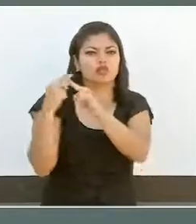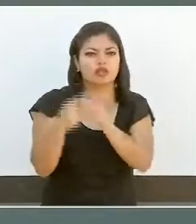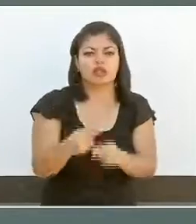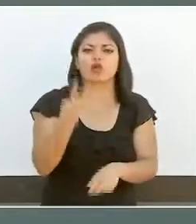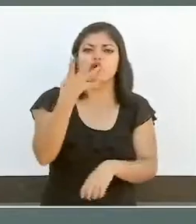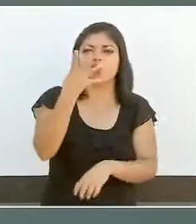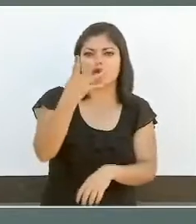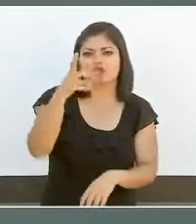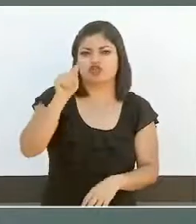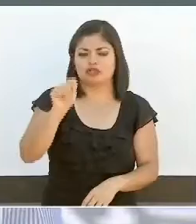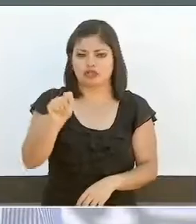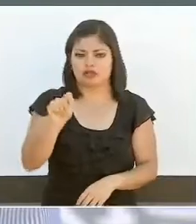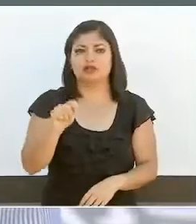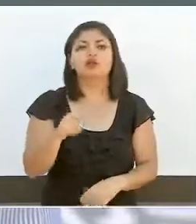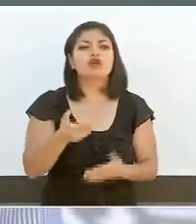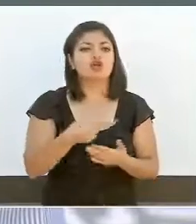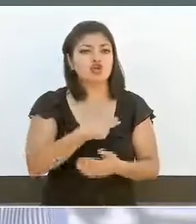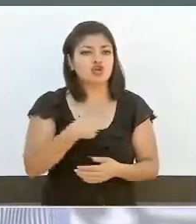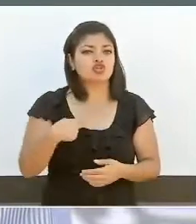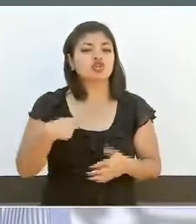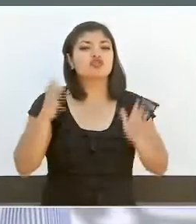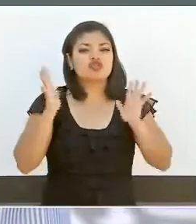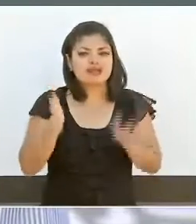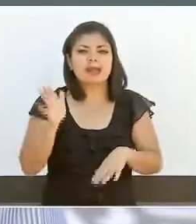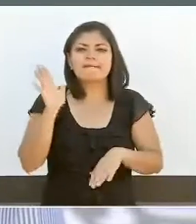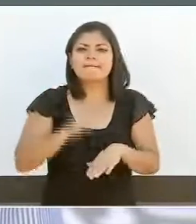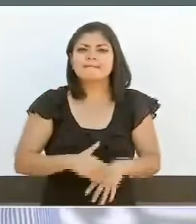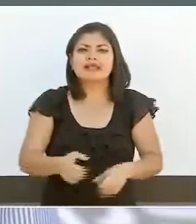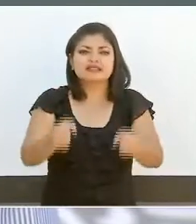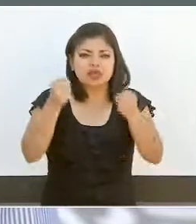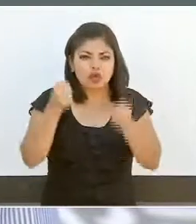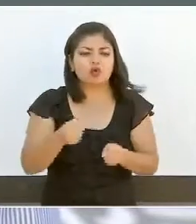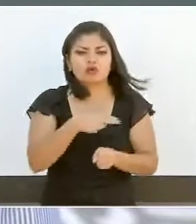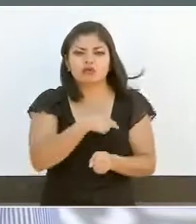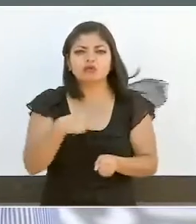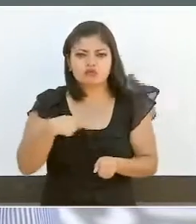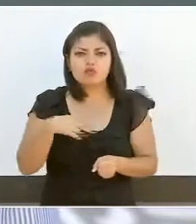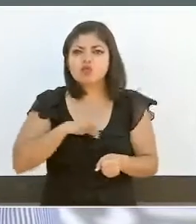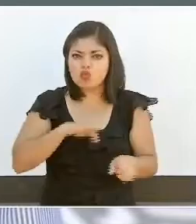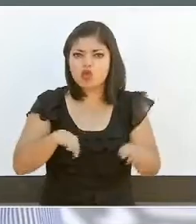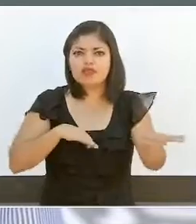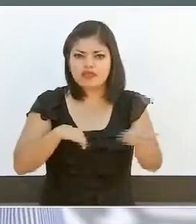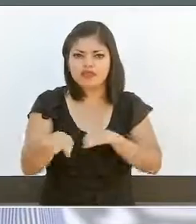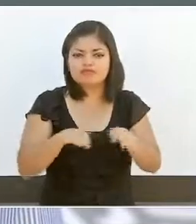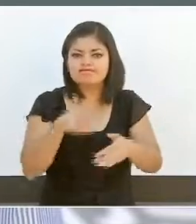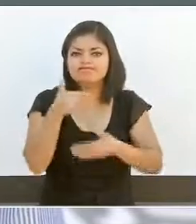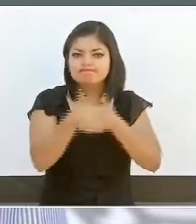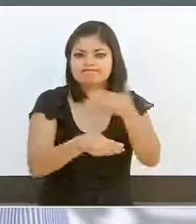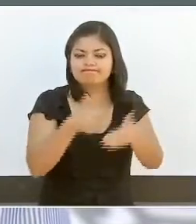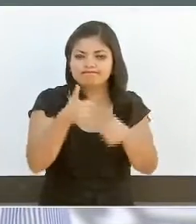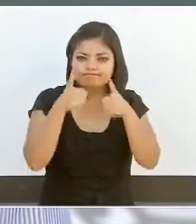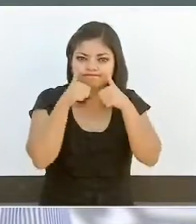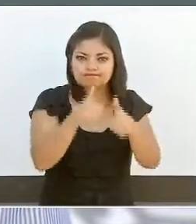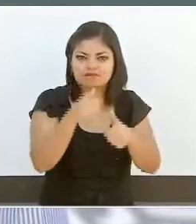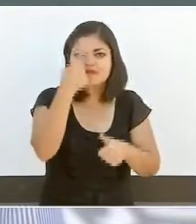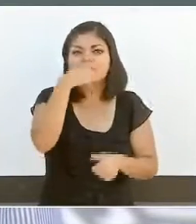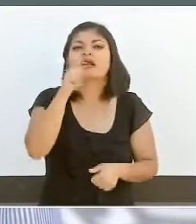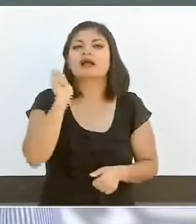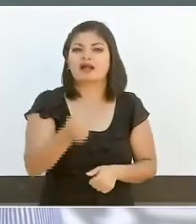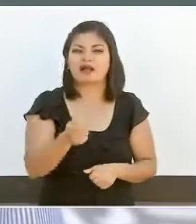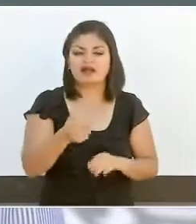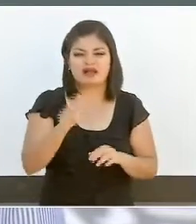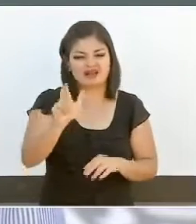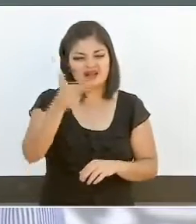Transformación. Tenemos la convicción de que podemos atajar la espiral de violencia que heredamos para dejar en el